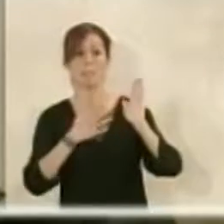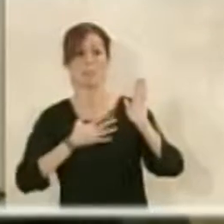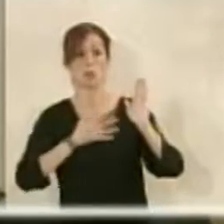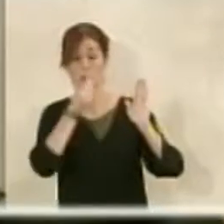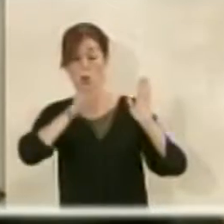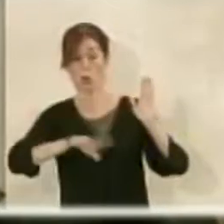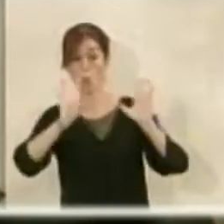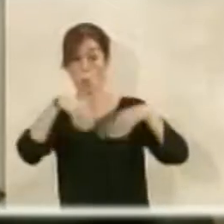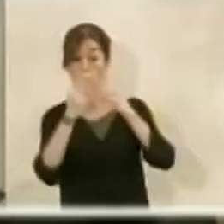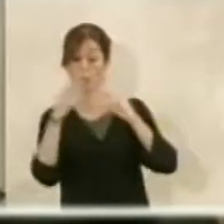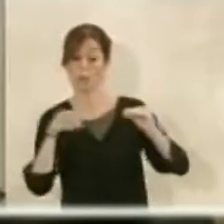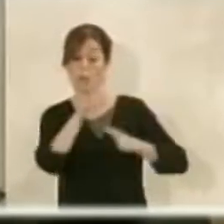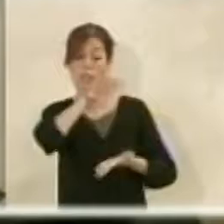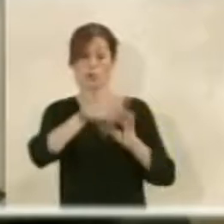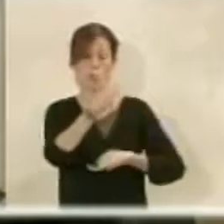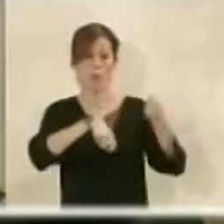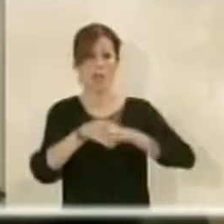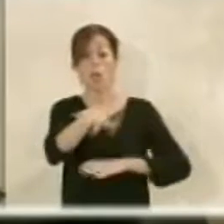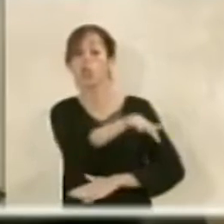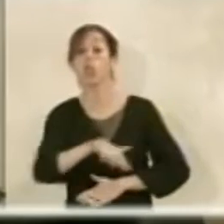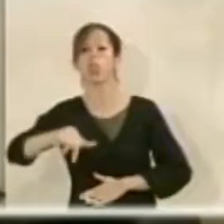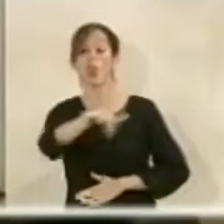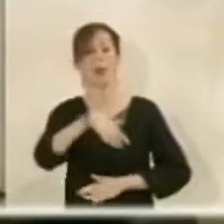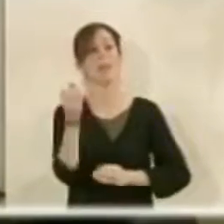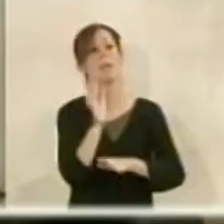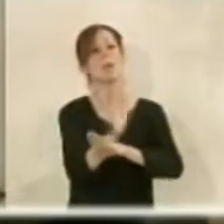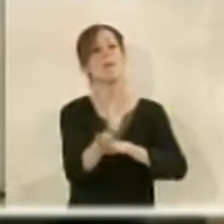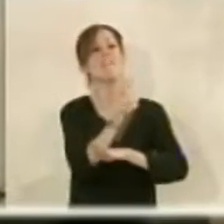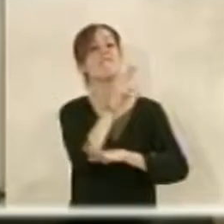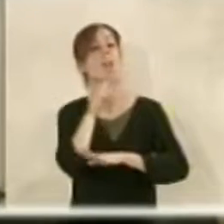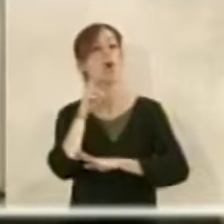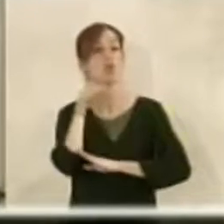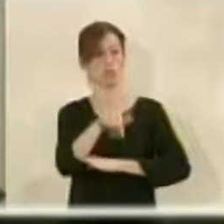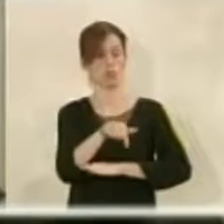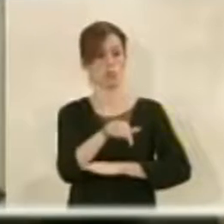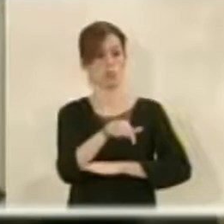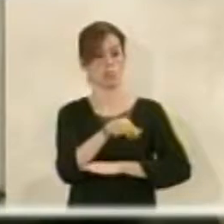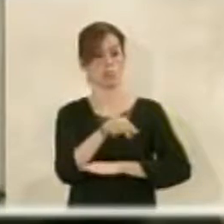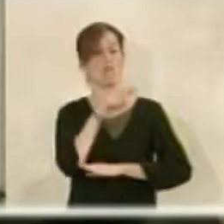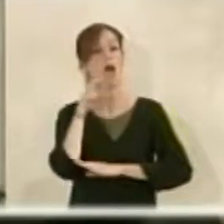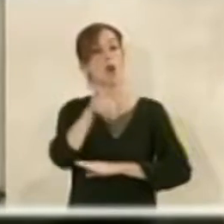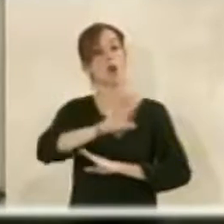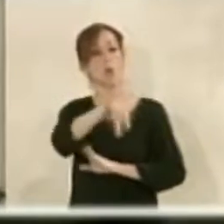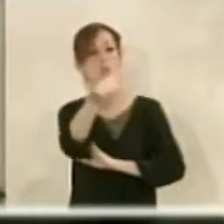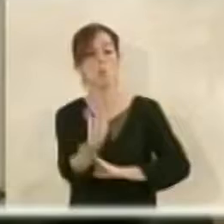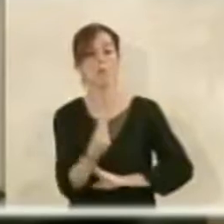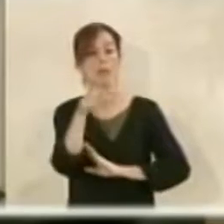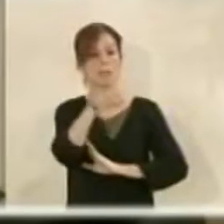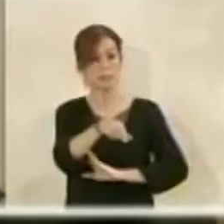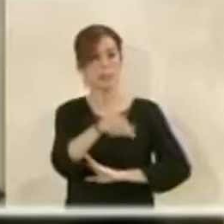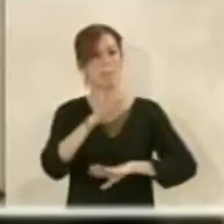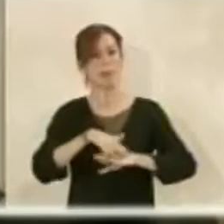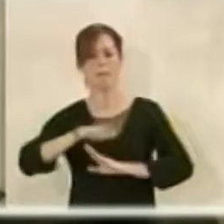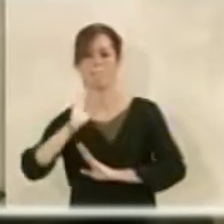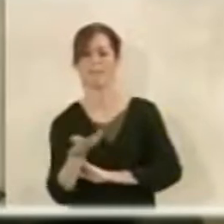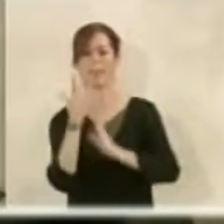Andalucía, de conservar, promover todas las medidas de consolidación de esas canteras para que